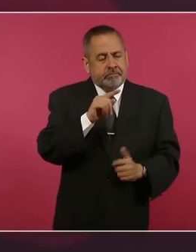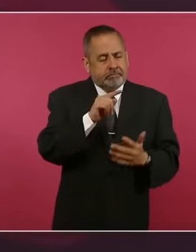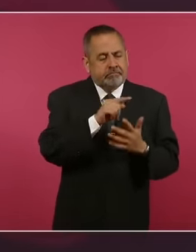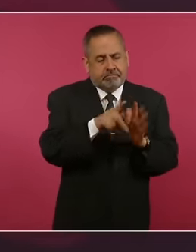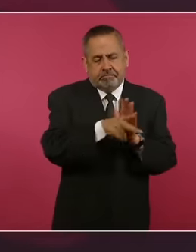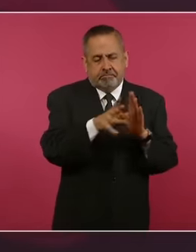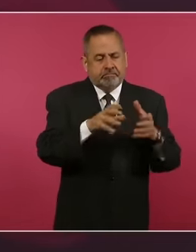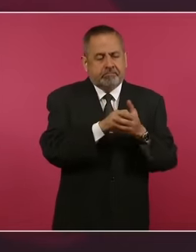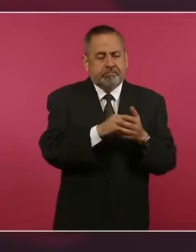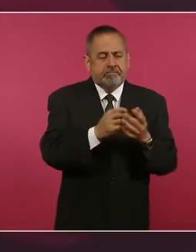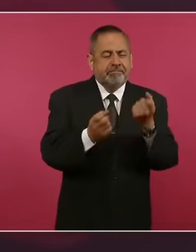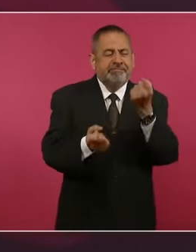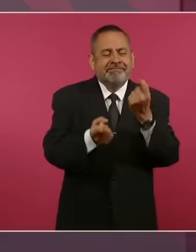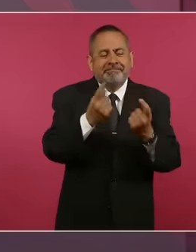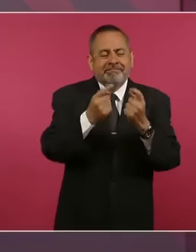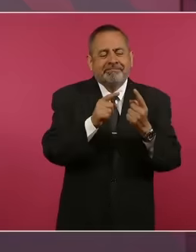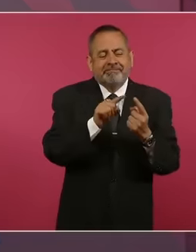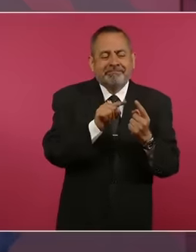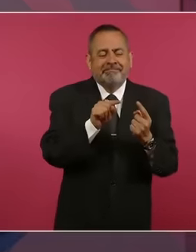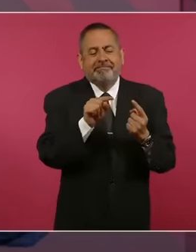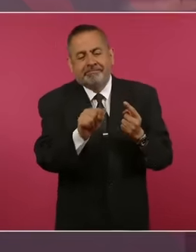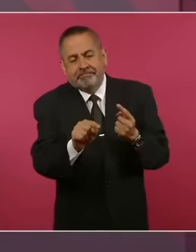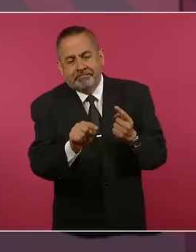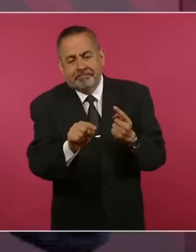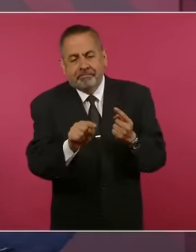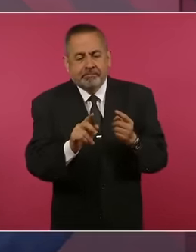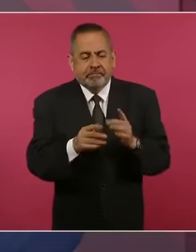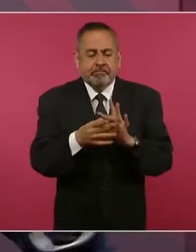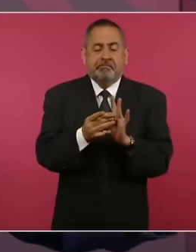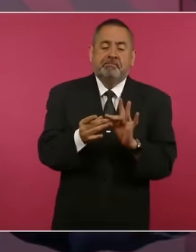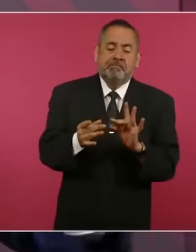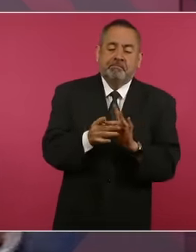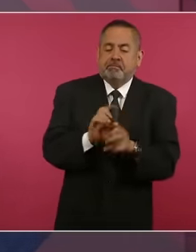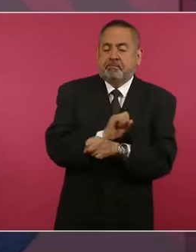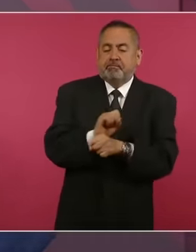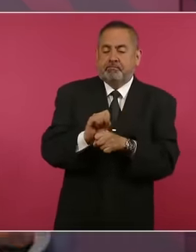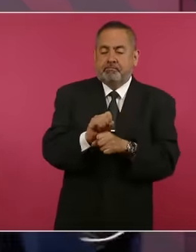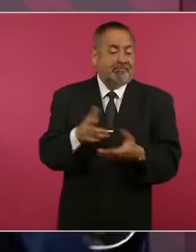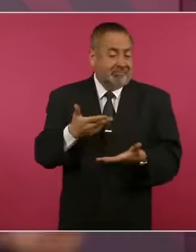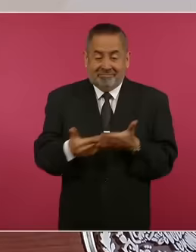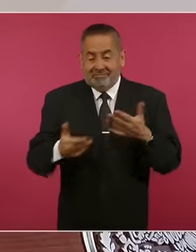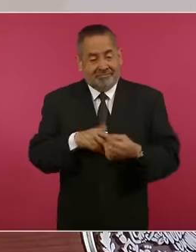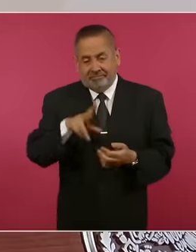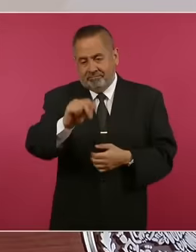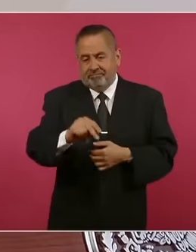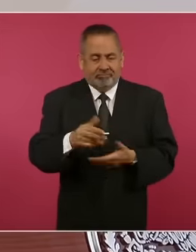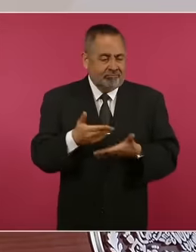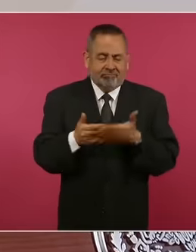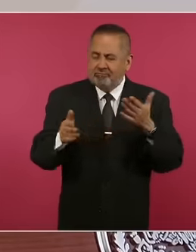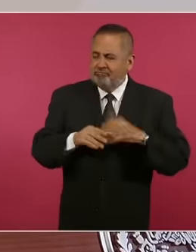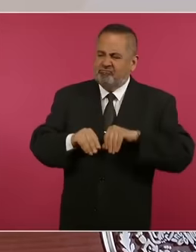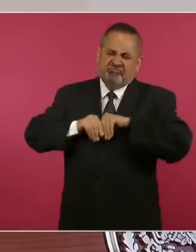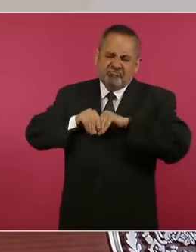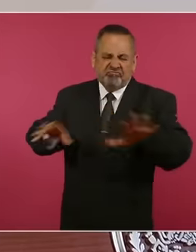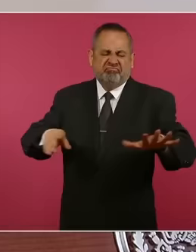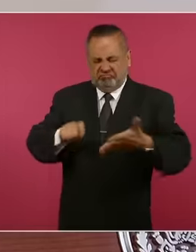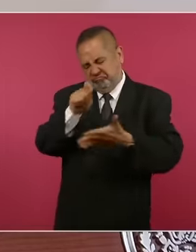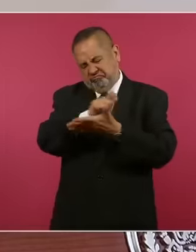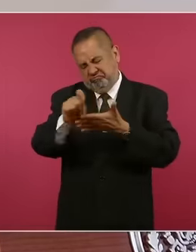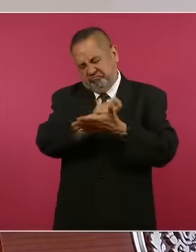ese matiz, ahora no, ahora no, ahora todos,